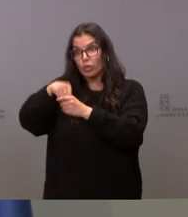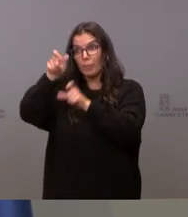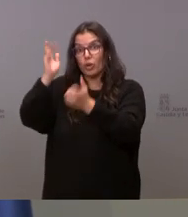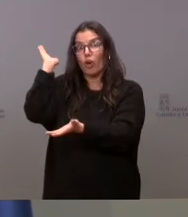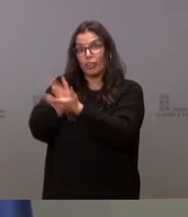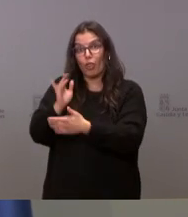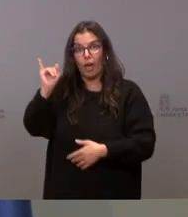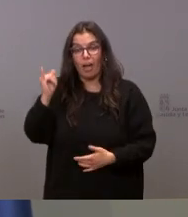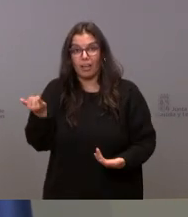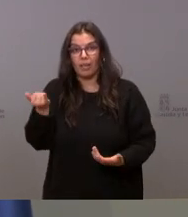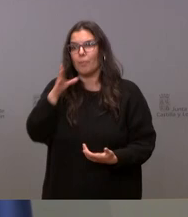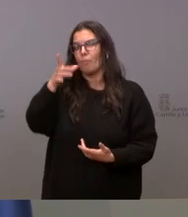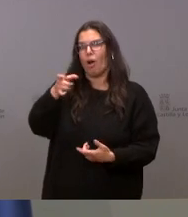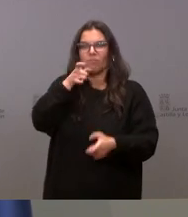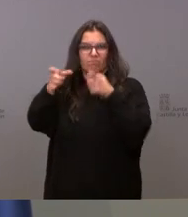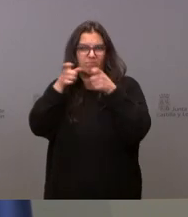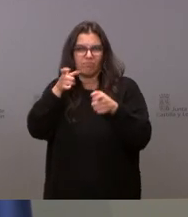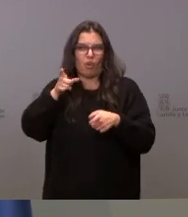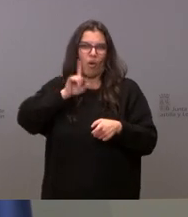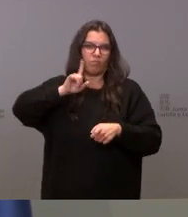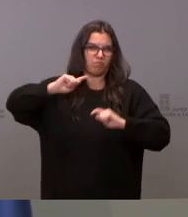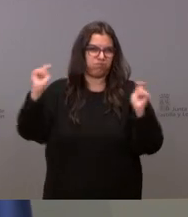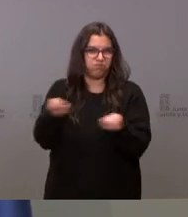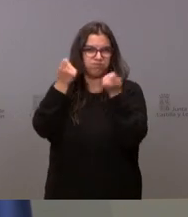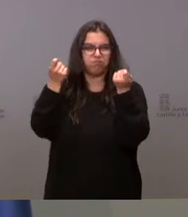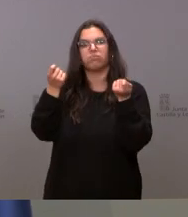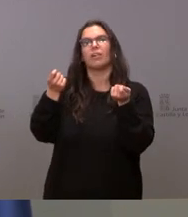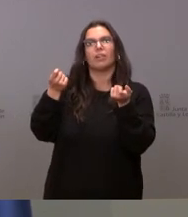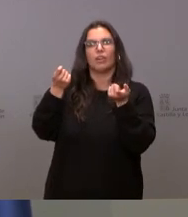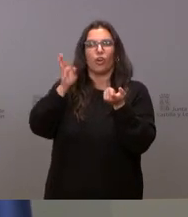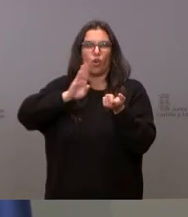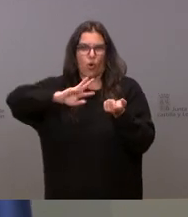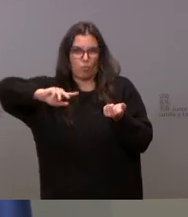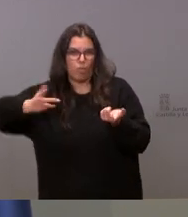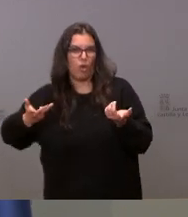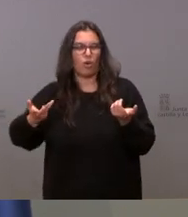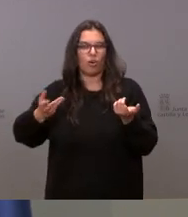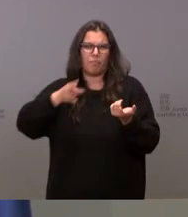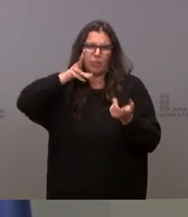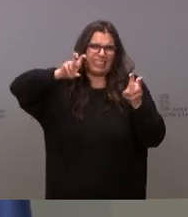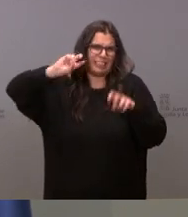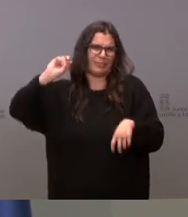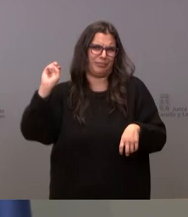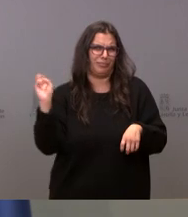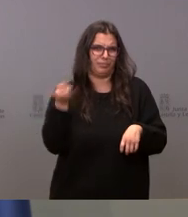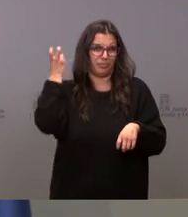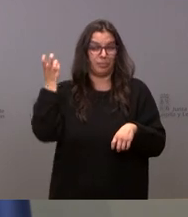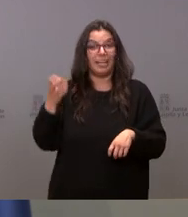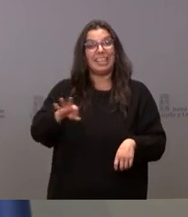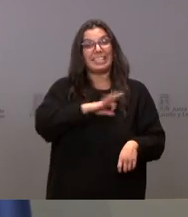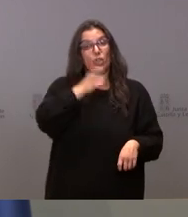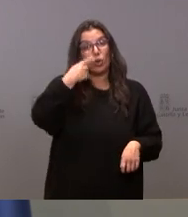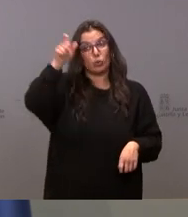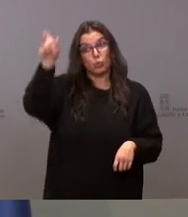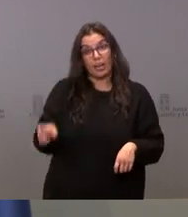condenados por difamación condenados por corrupción condenados por otras muchas razones el señor Tudanca haría